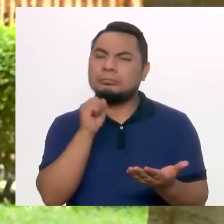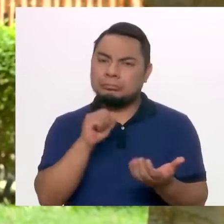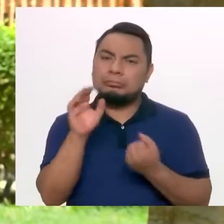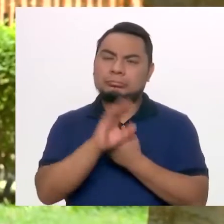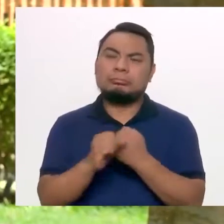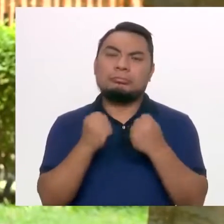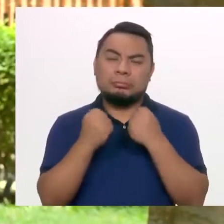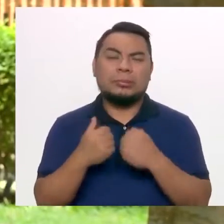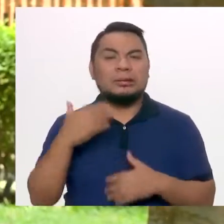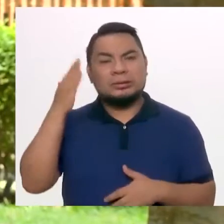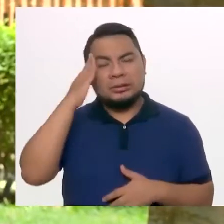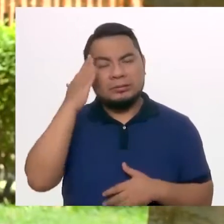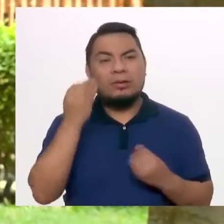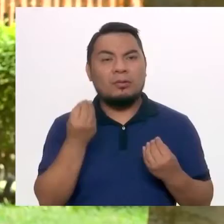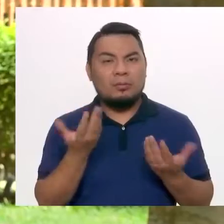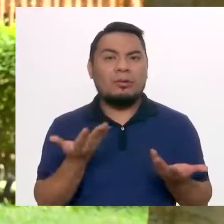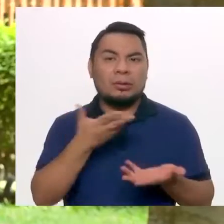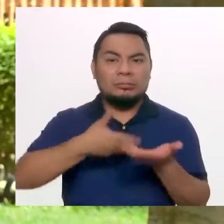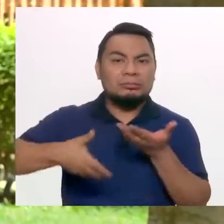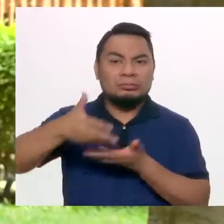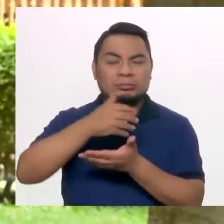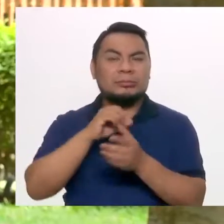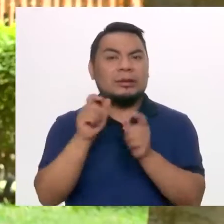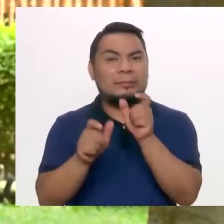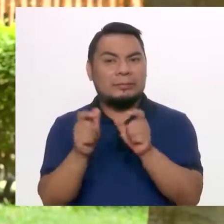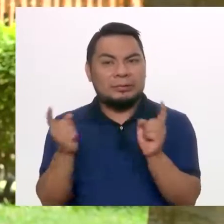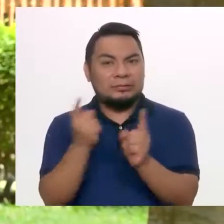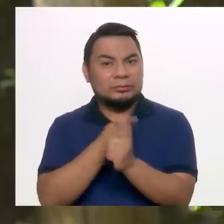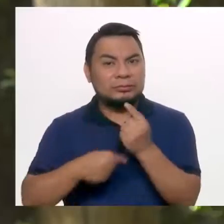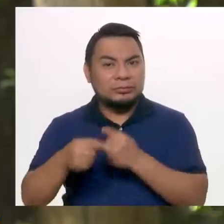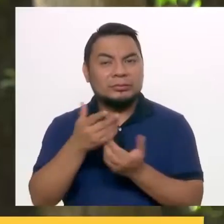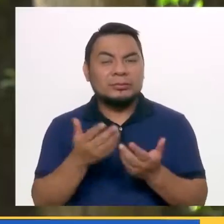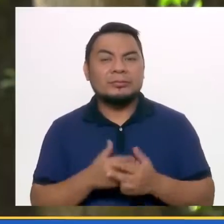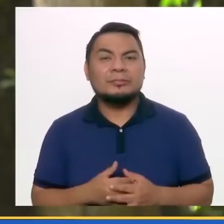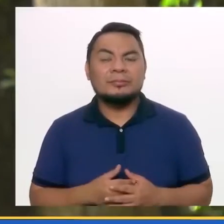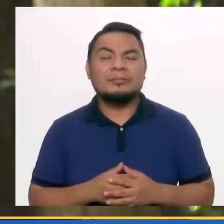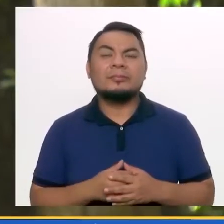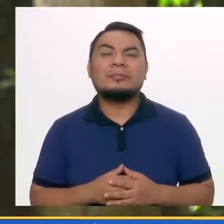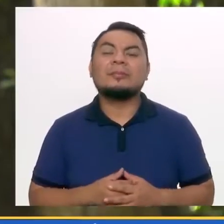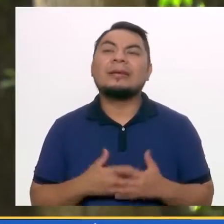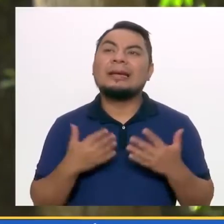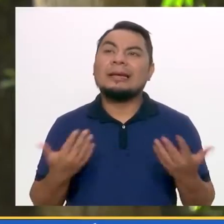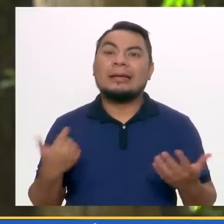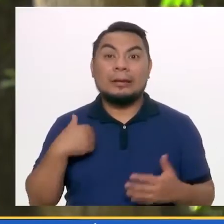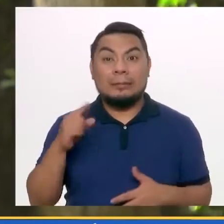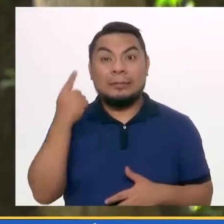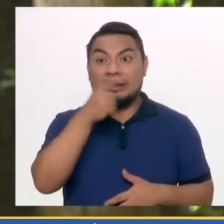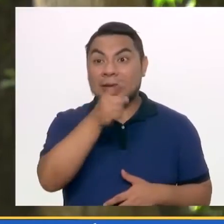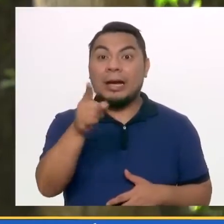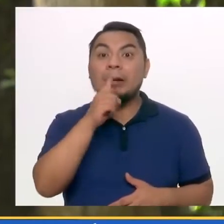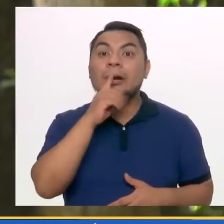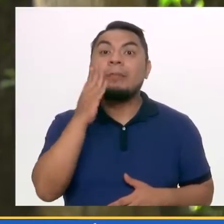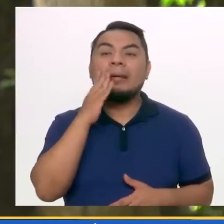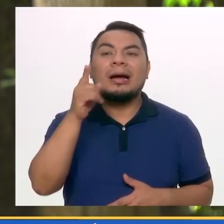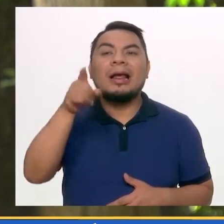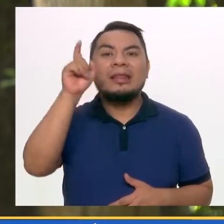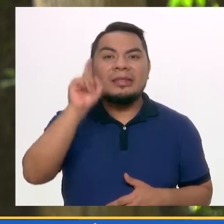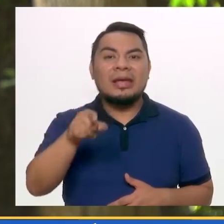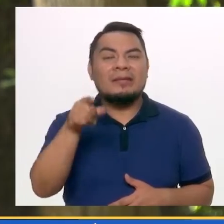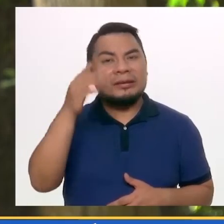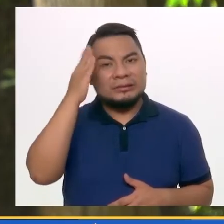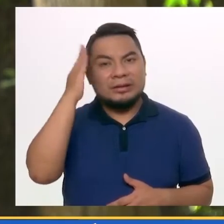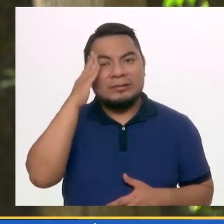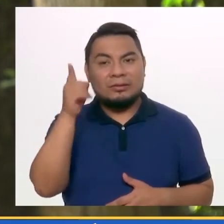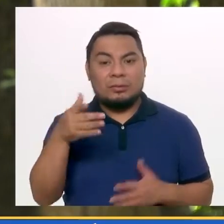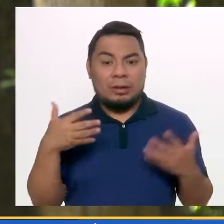que justamente sepan cómo comportarse ellos también? Creo que lo primero sería reconocer que ese miedo que tienen es